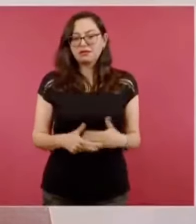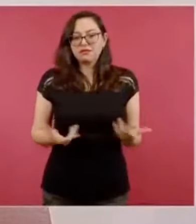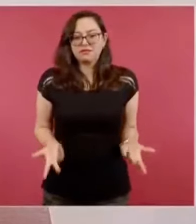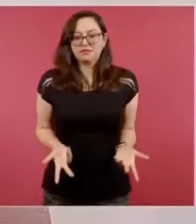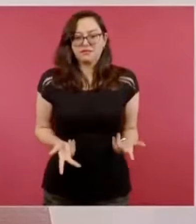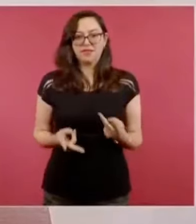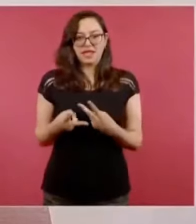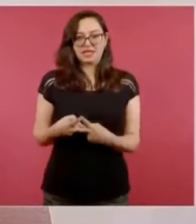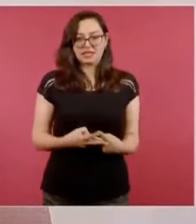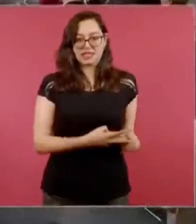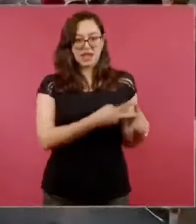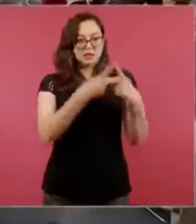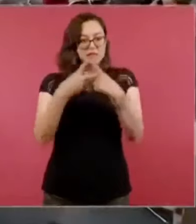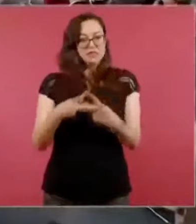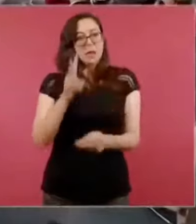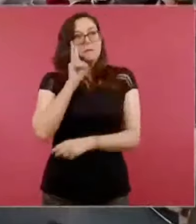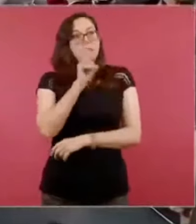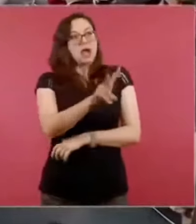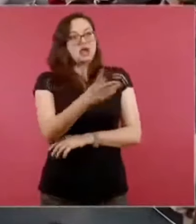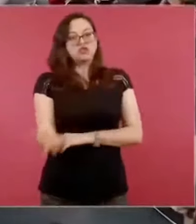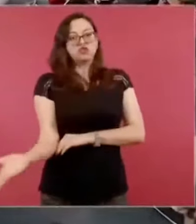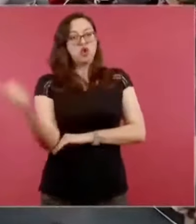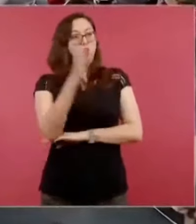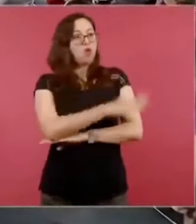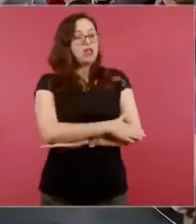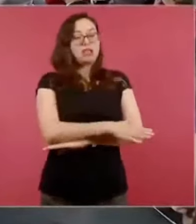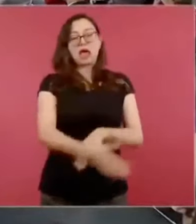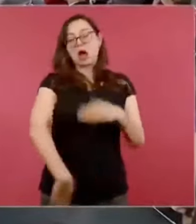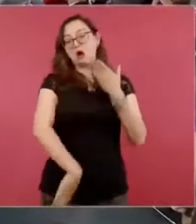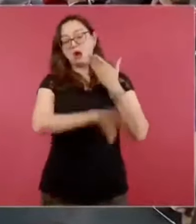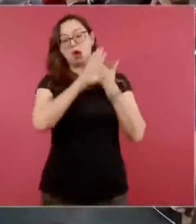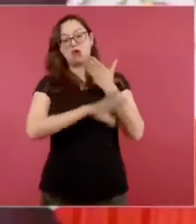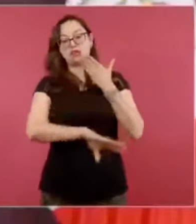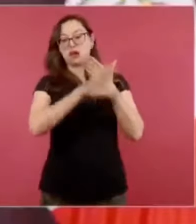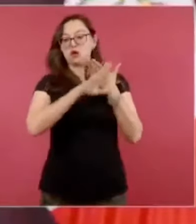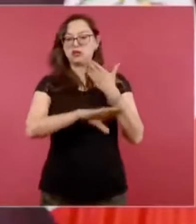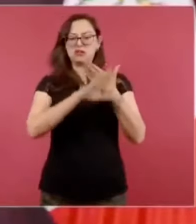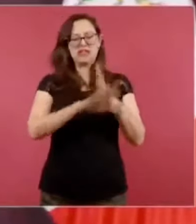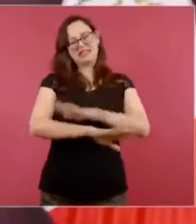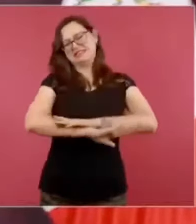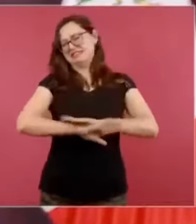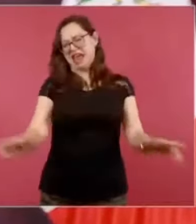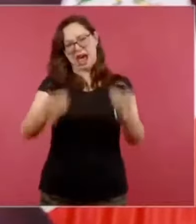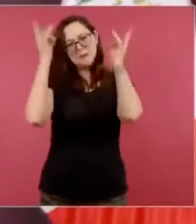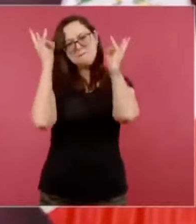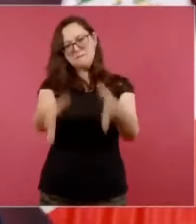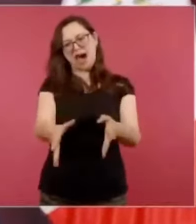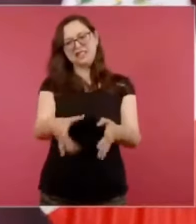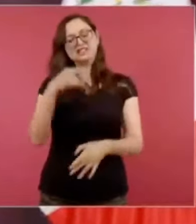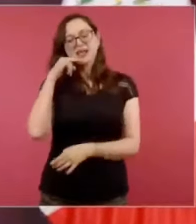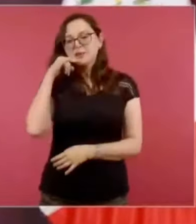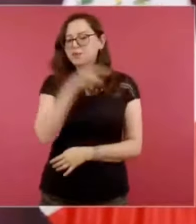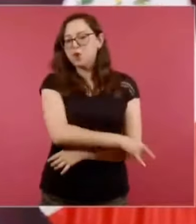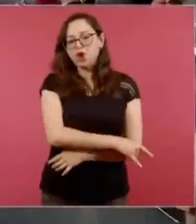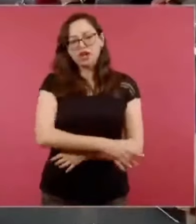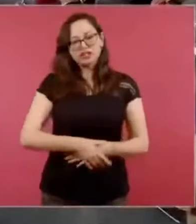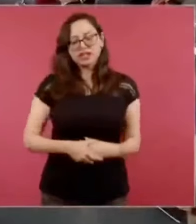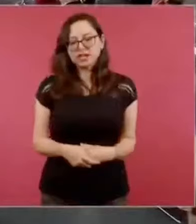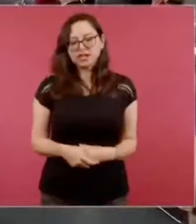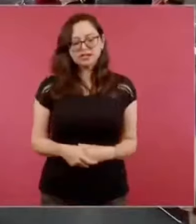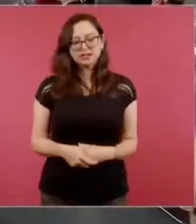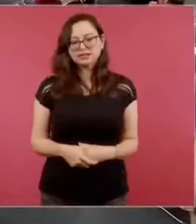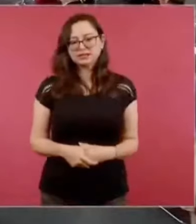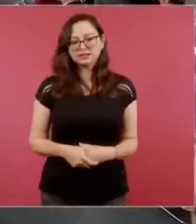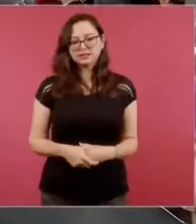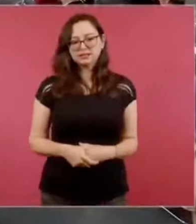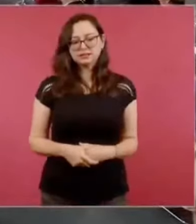Televisa y luego hablamos, pero ya basta de la hipocresía. ¿Considera que por ese